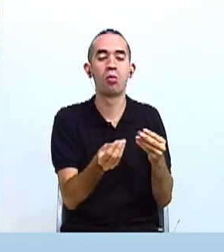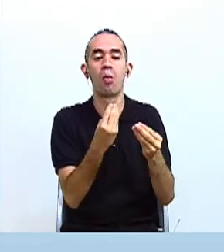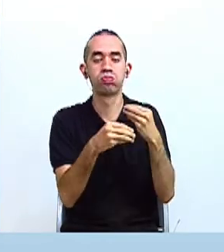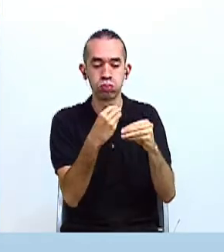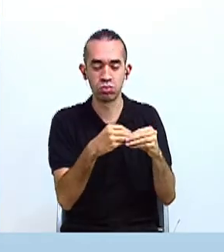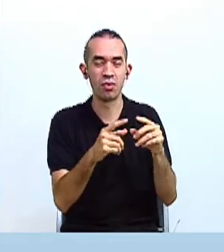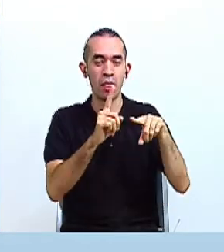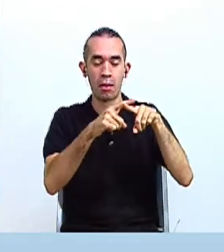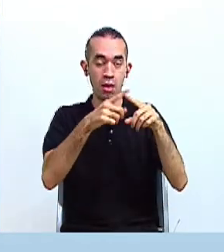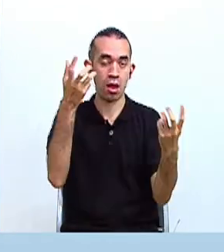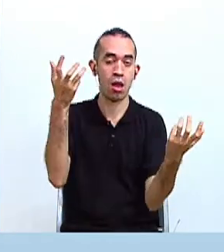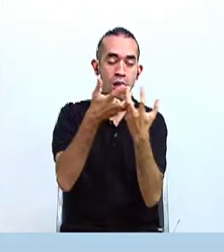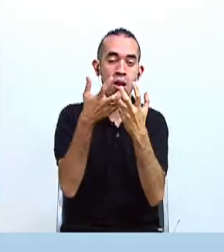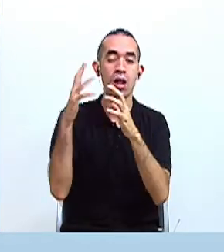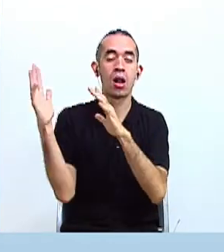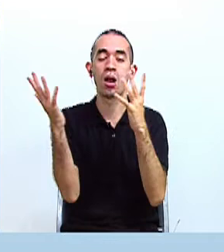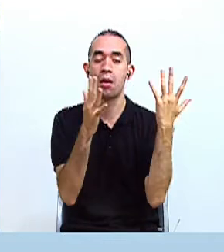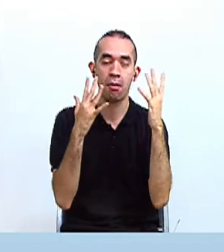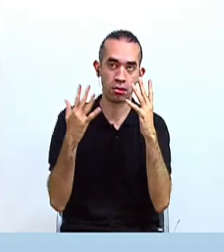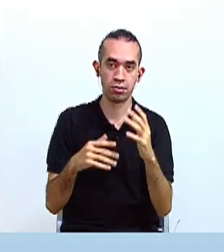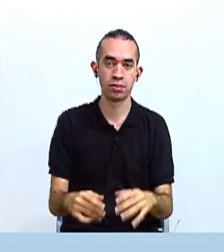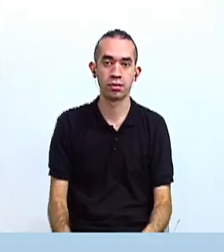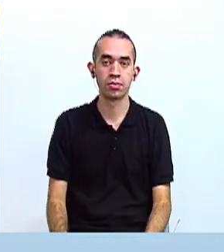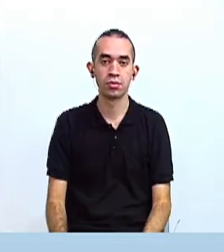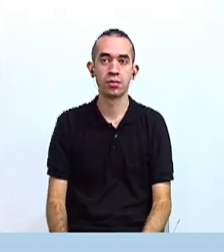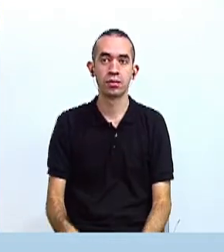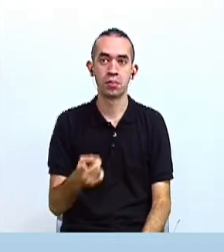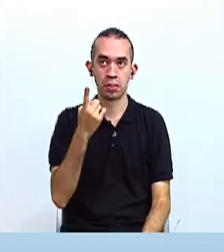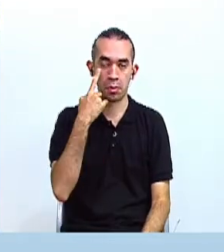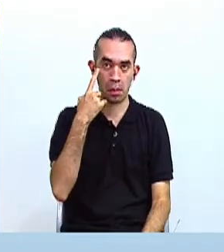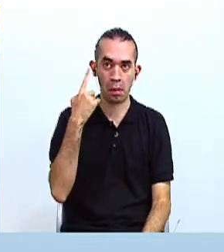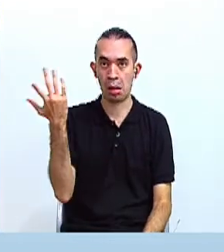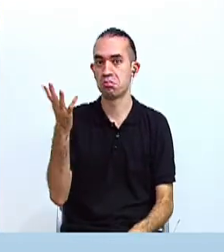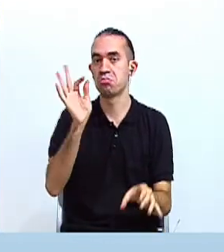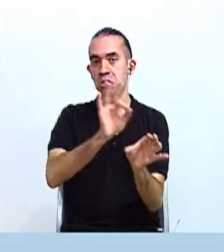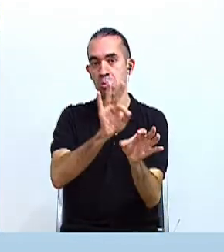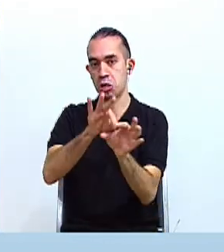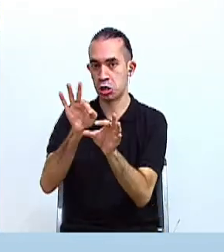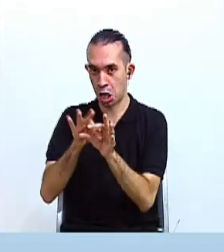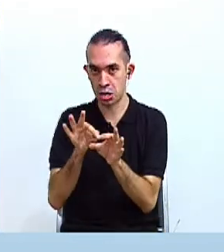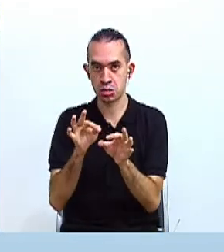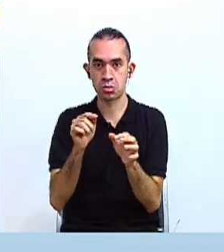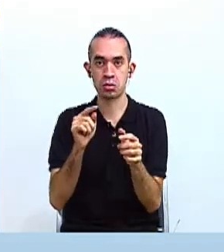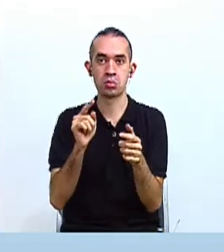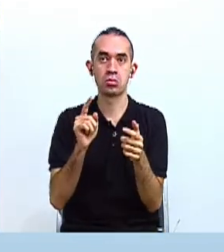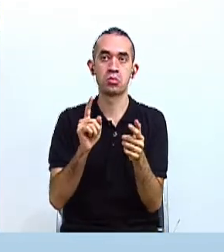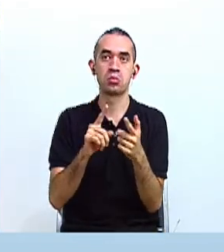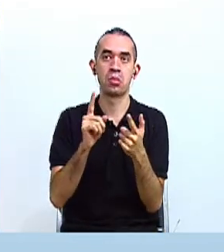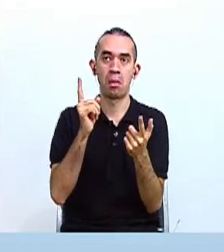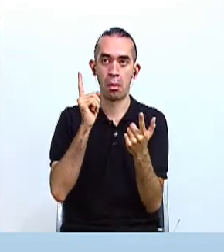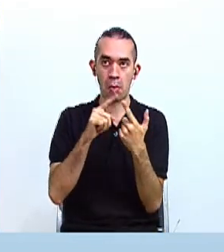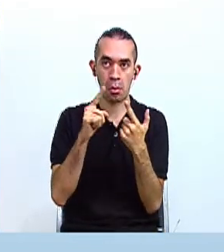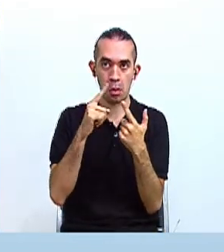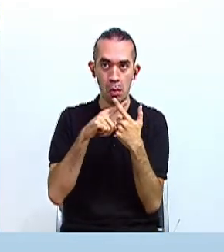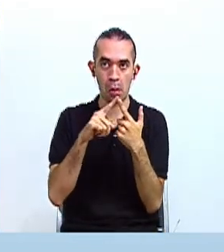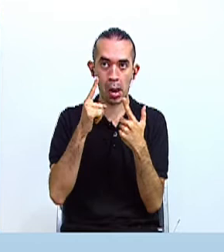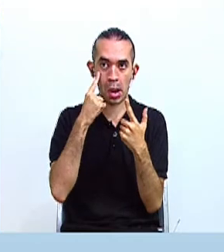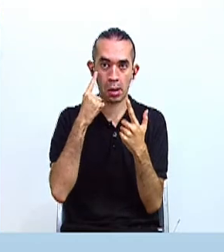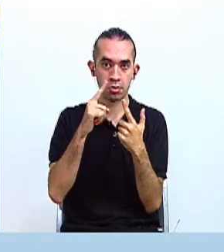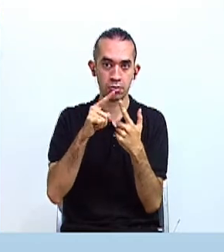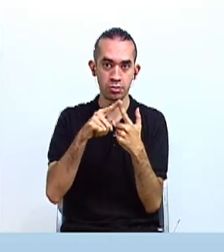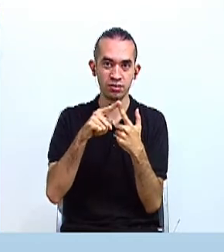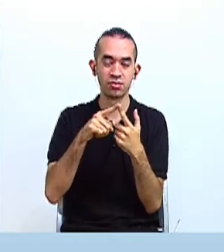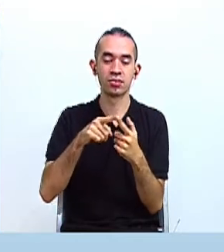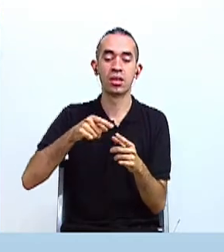productos. Aquí podemos apreciar el cultivo de las semillas, la vara de madera puntiaguda para sembrar